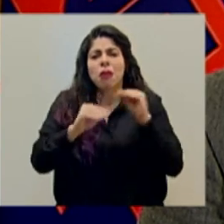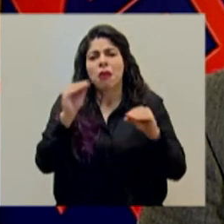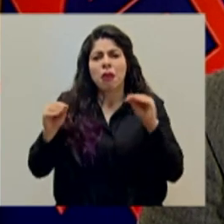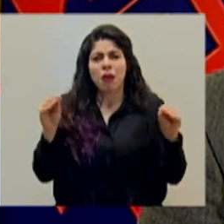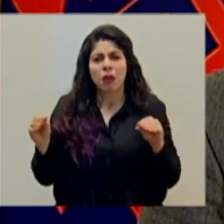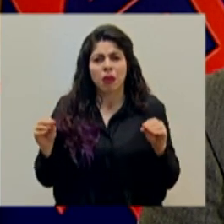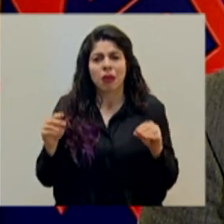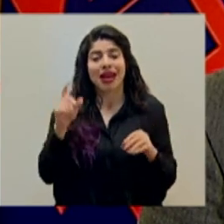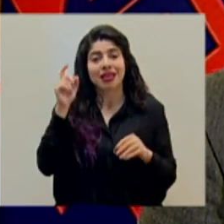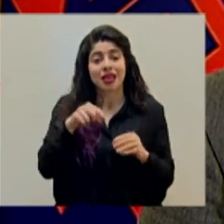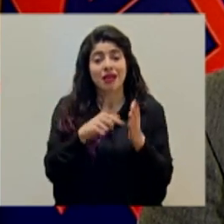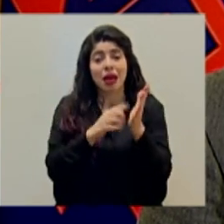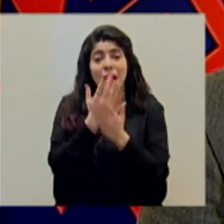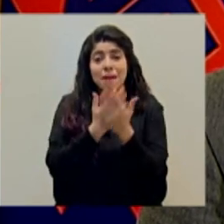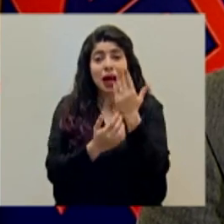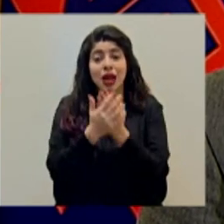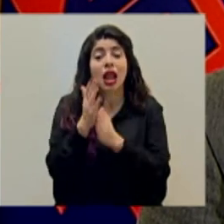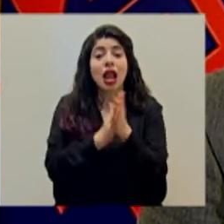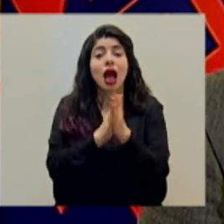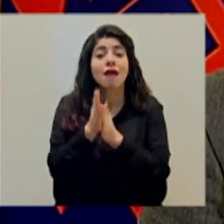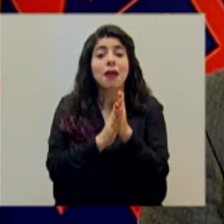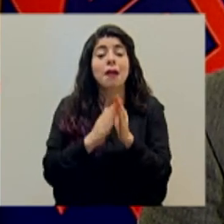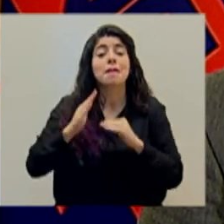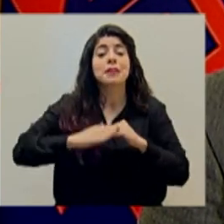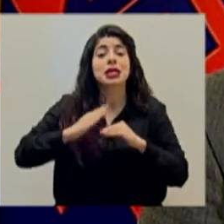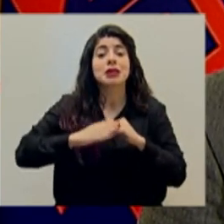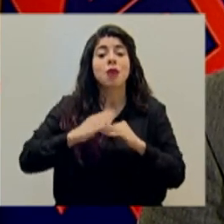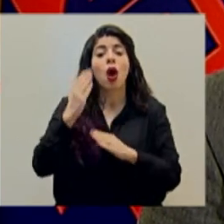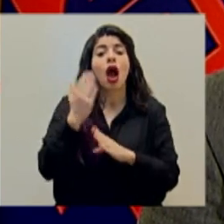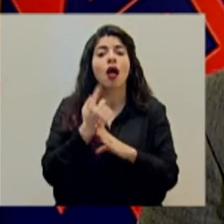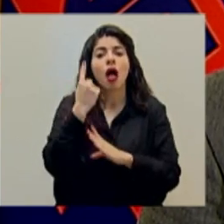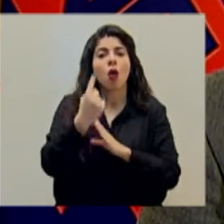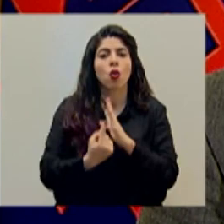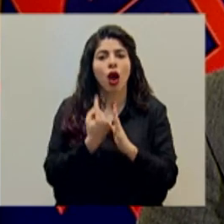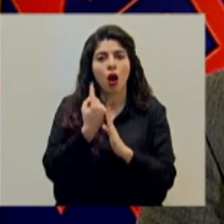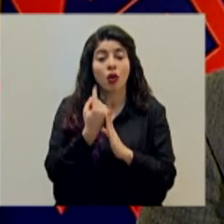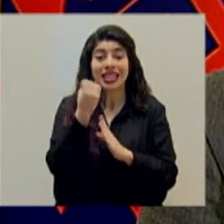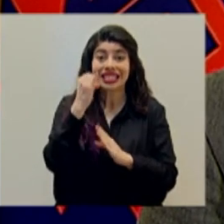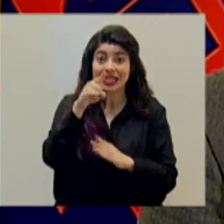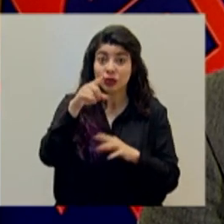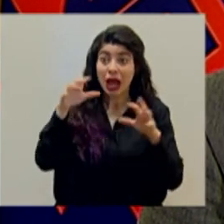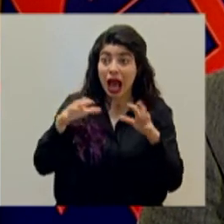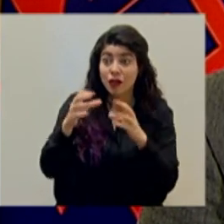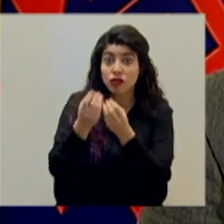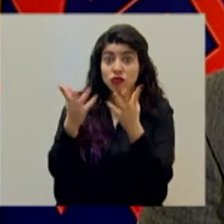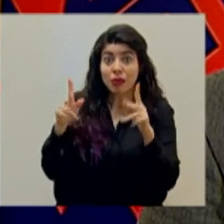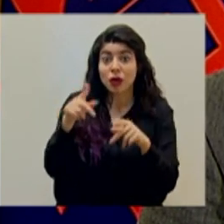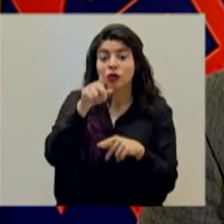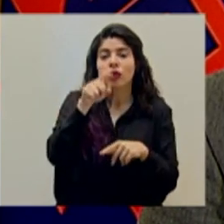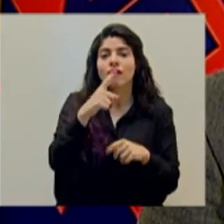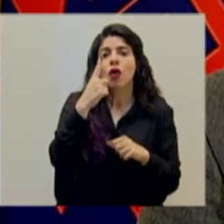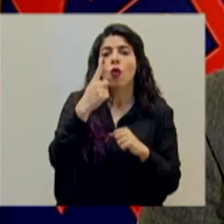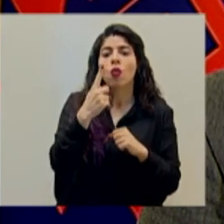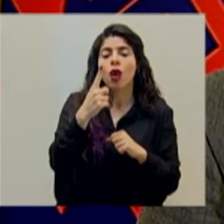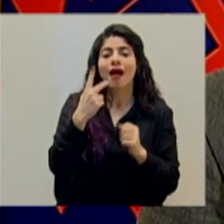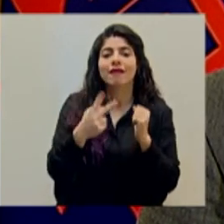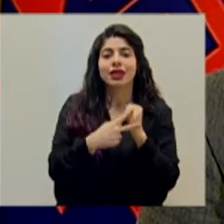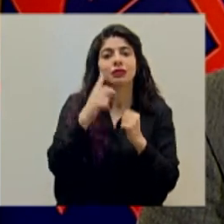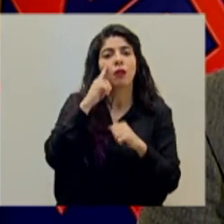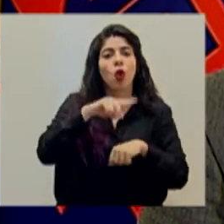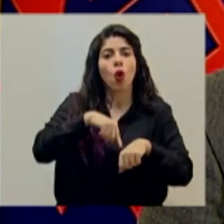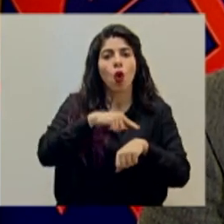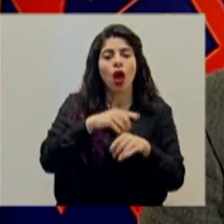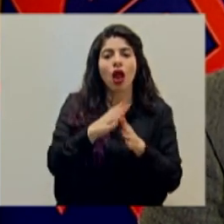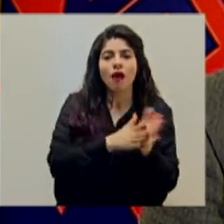y debemos de lavarlas como mínimo cada hora durante una actividad con muchas personas. Para finalizar,